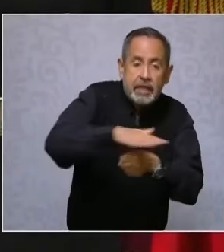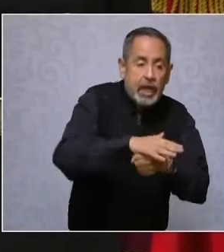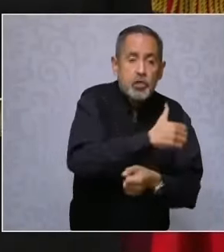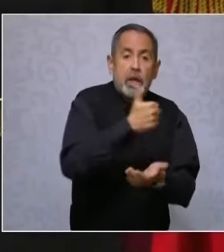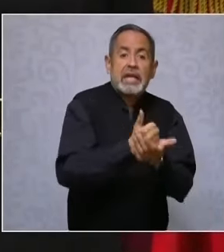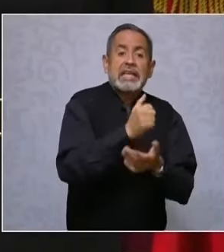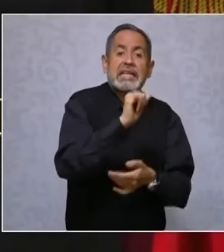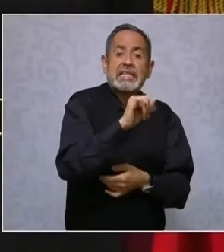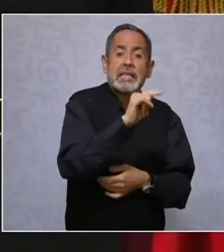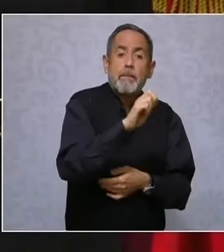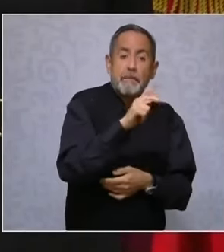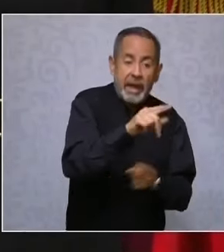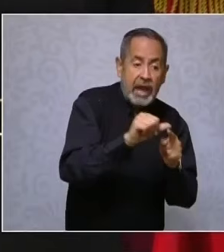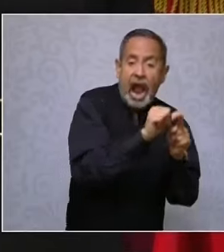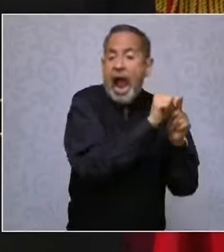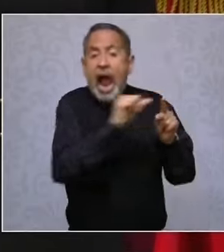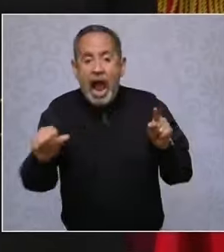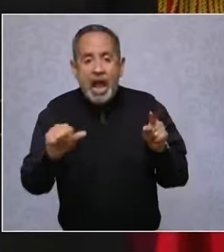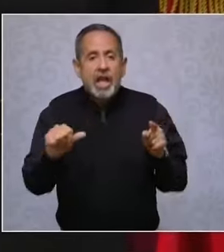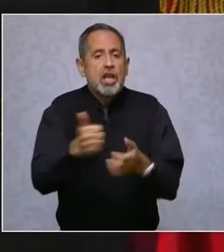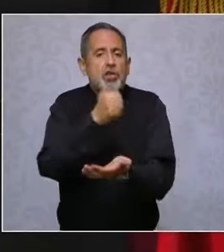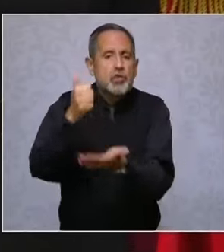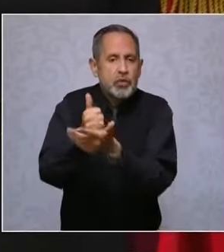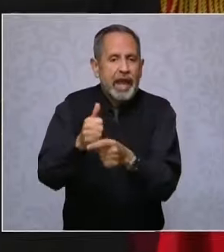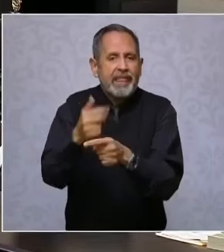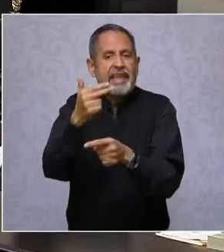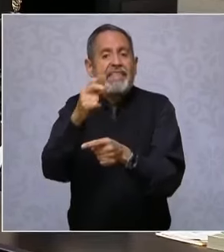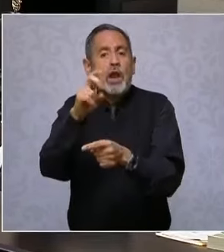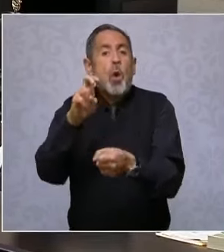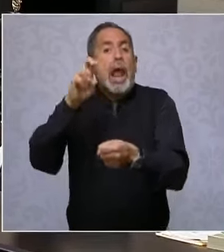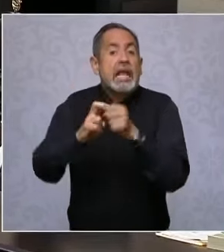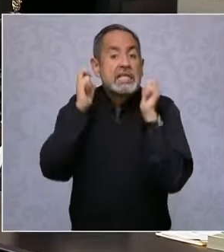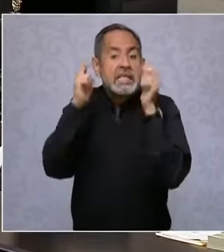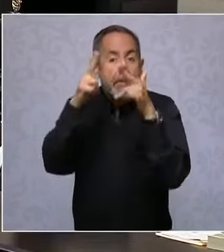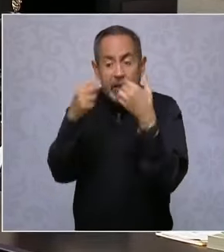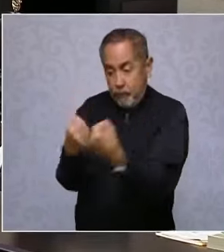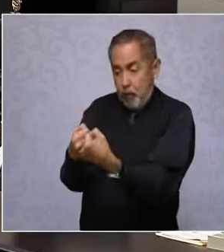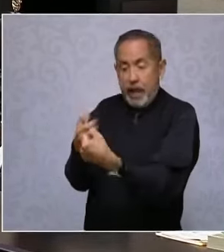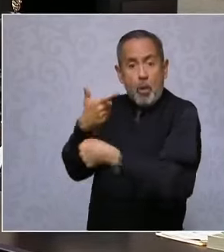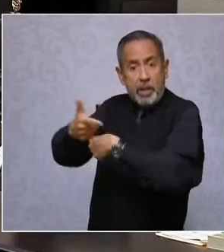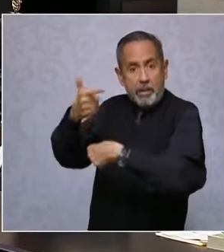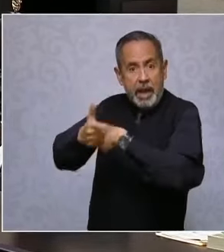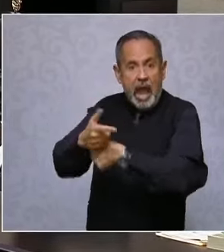a Ciudad Hidalgo en Chiapas, frontera con Guatemala. Además,